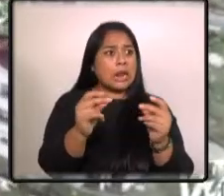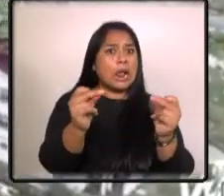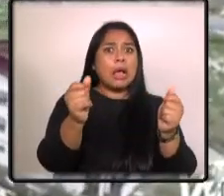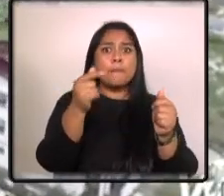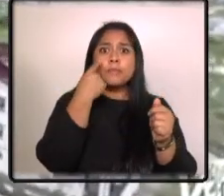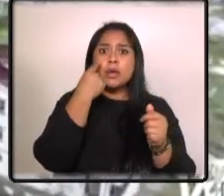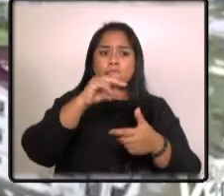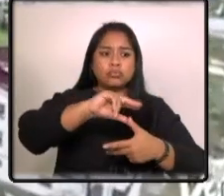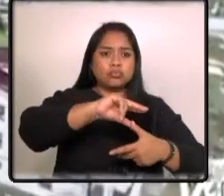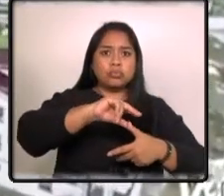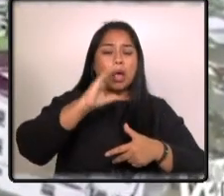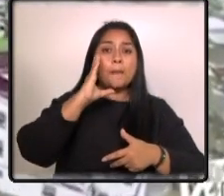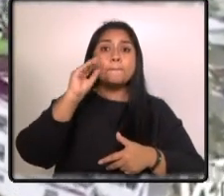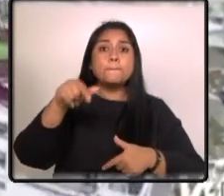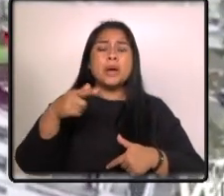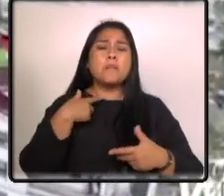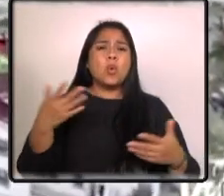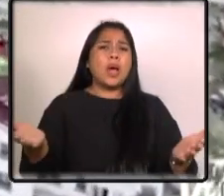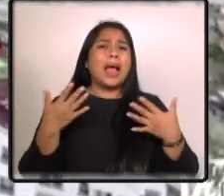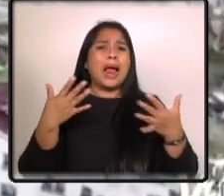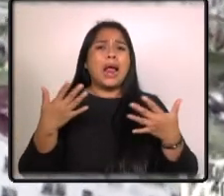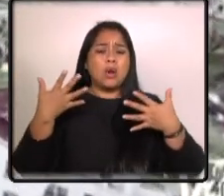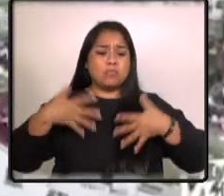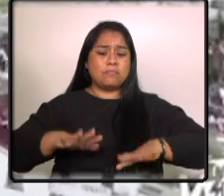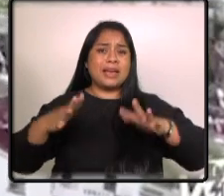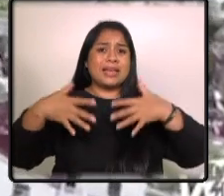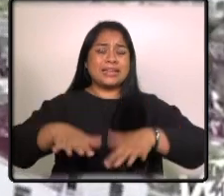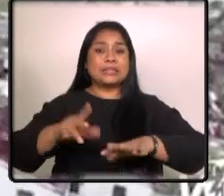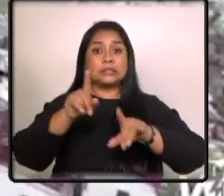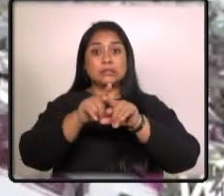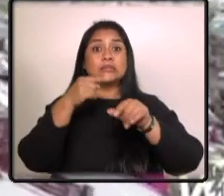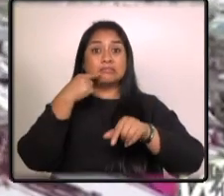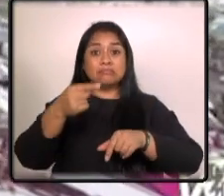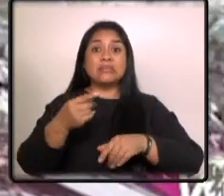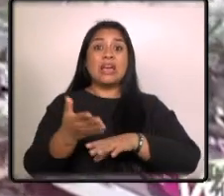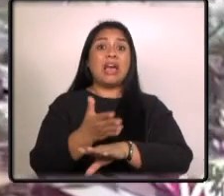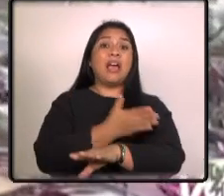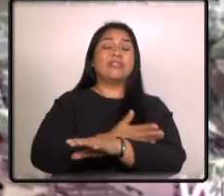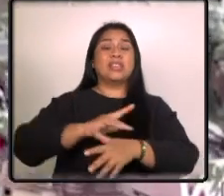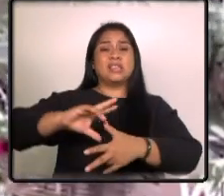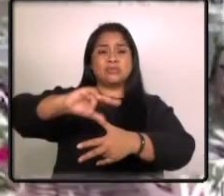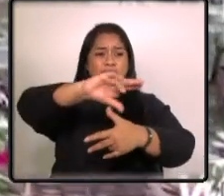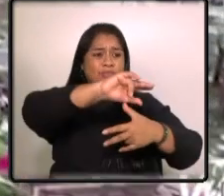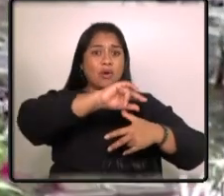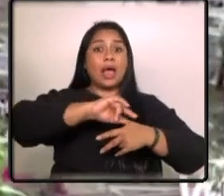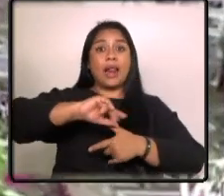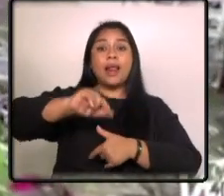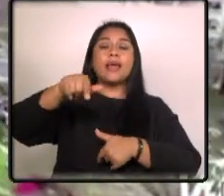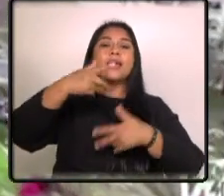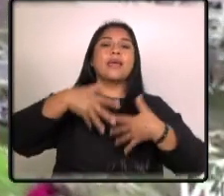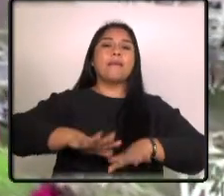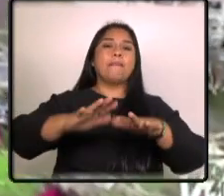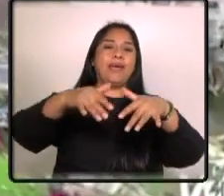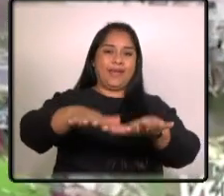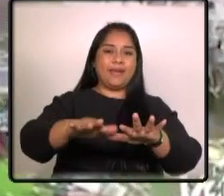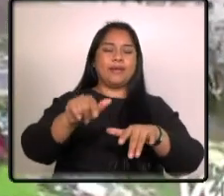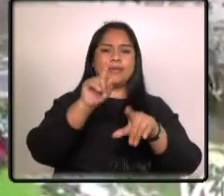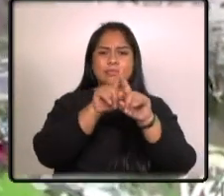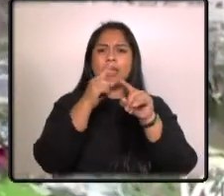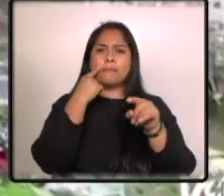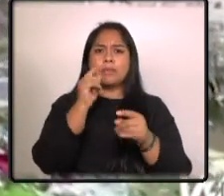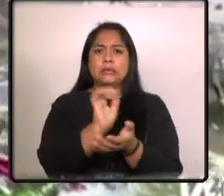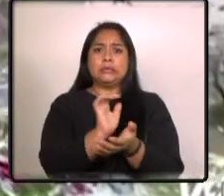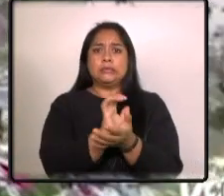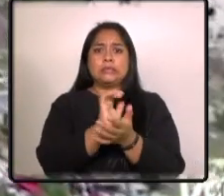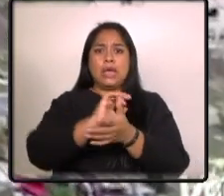beril atribuido al aumento de la temperatura del mar anticipando una temporada de huracanes activa en el atlántico aunque se espera que